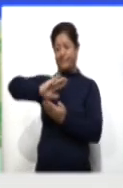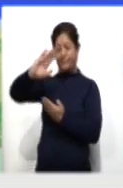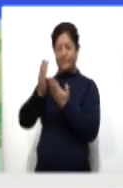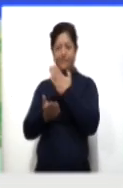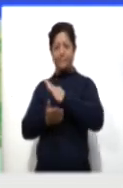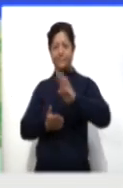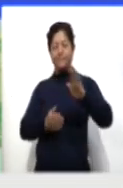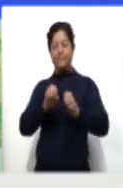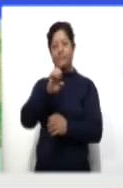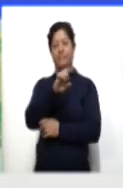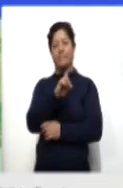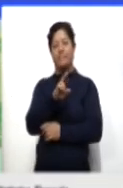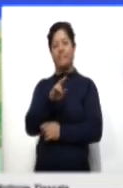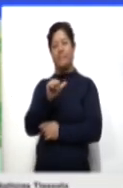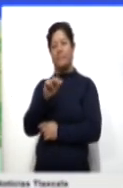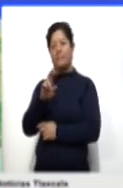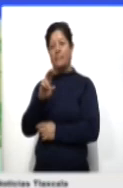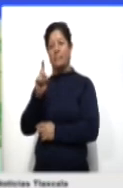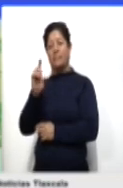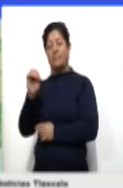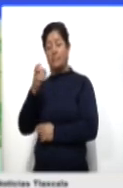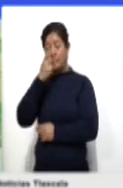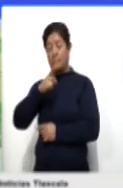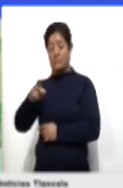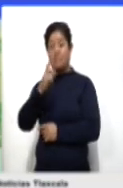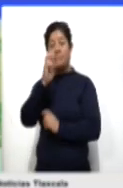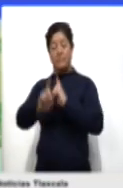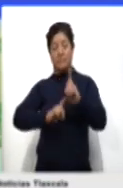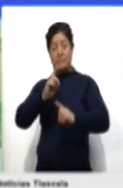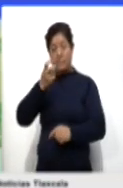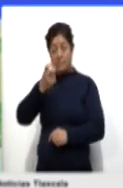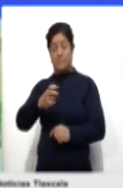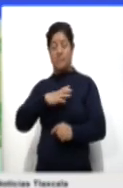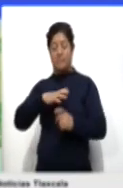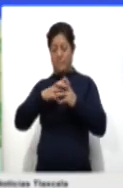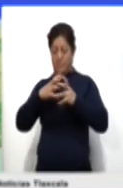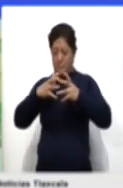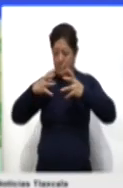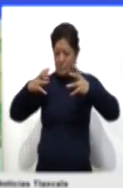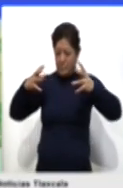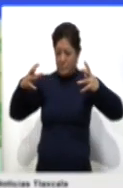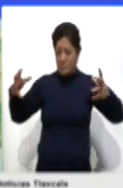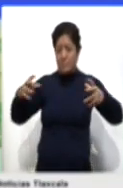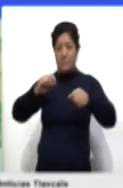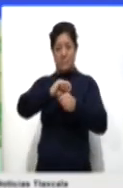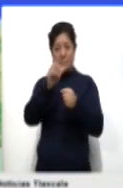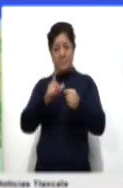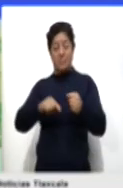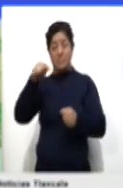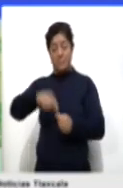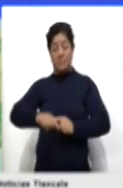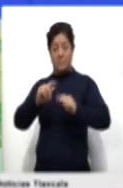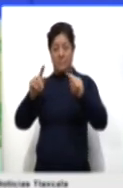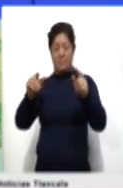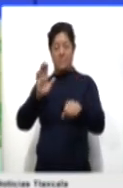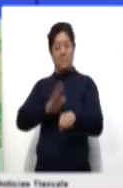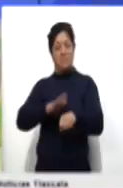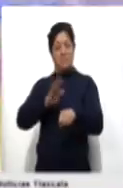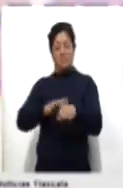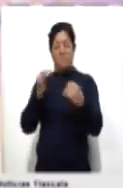Eduardo Cedillo, considera que este deporte está creciendo a nivel nacional y sobre todo a deportistas tlaxcaltecas. Aquí más información.